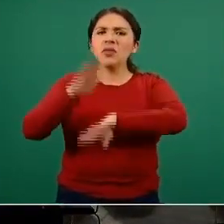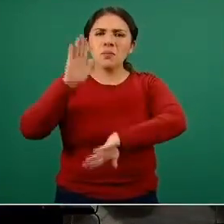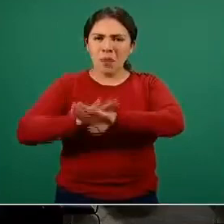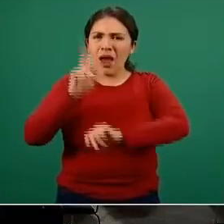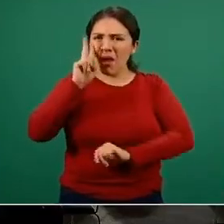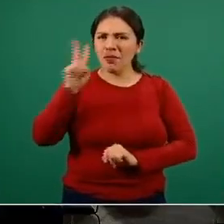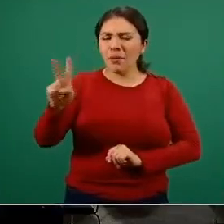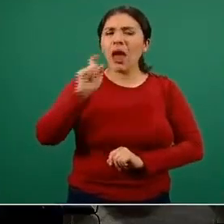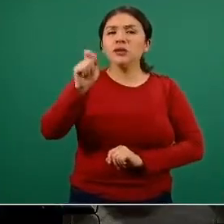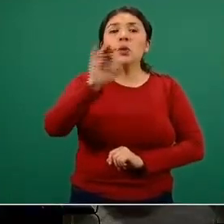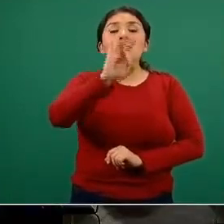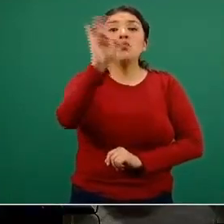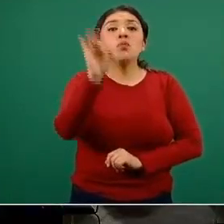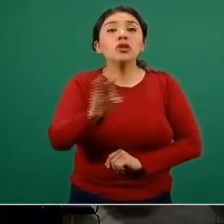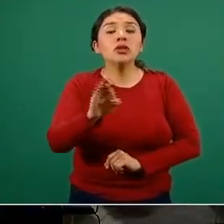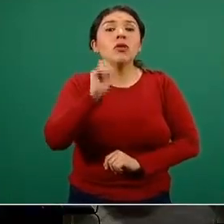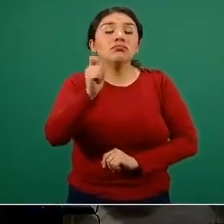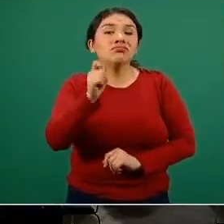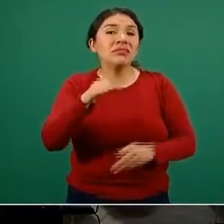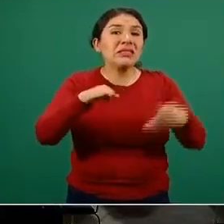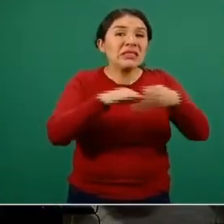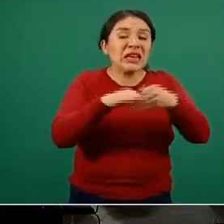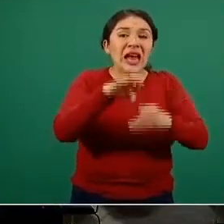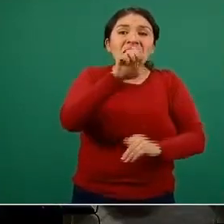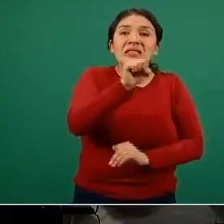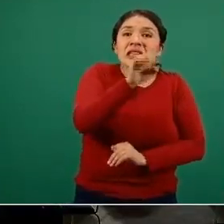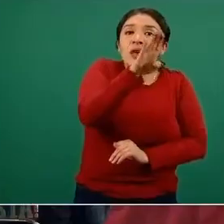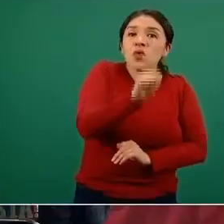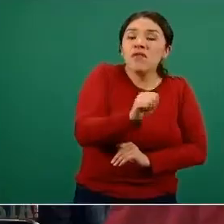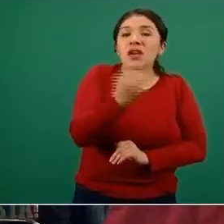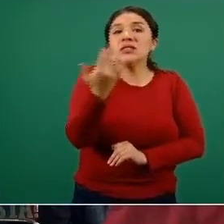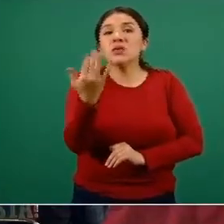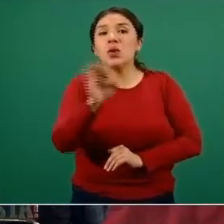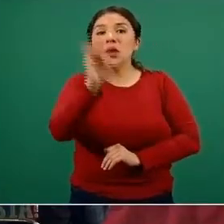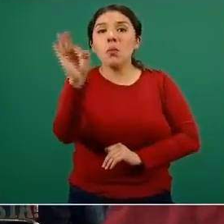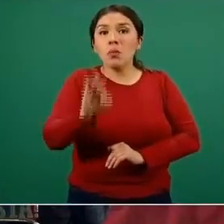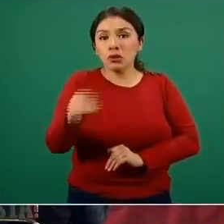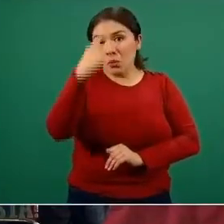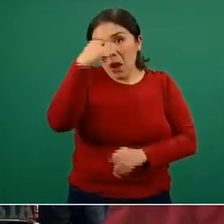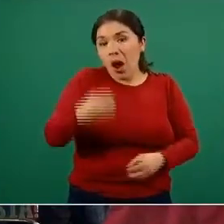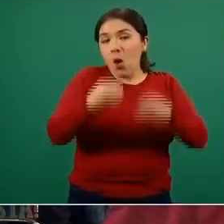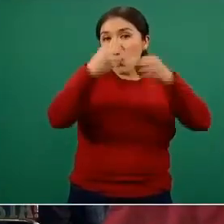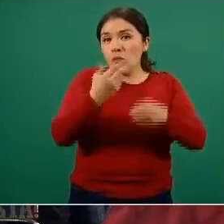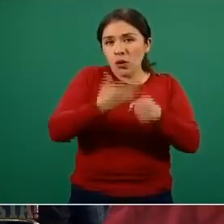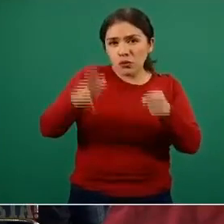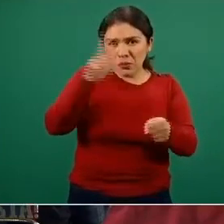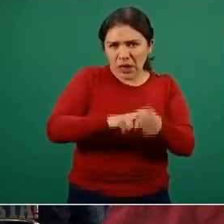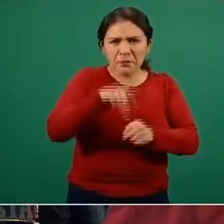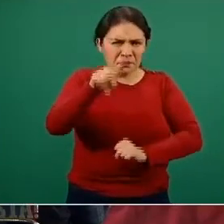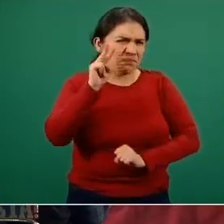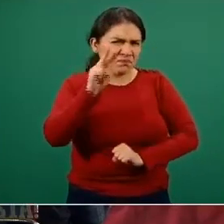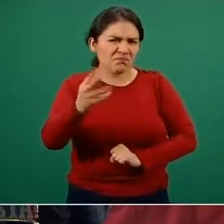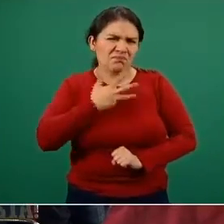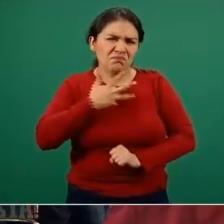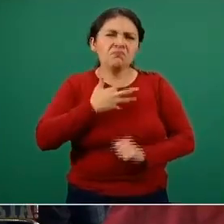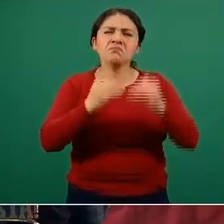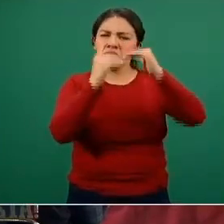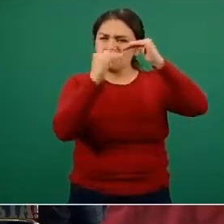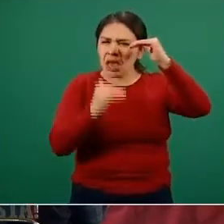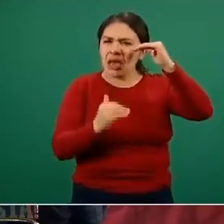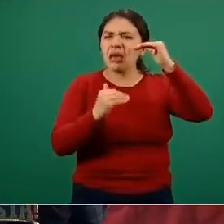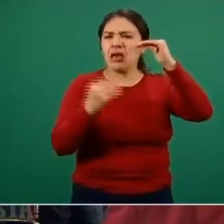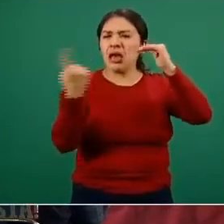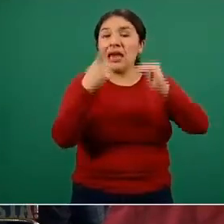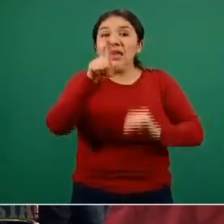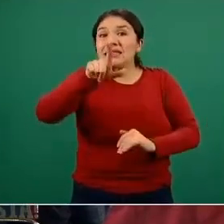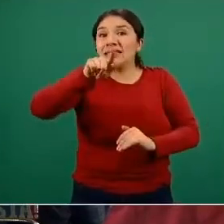están en un porcentaje que está entre el 69 y el 50 por ciento de ocupación. Si bien es cierto, están por debajo de